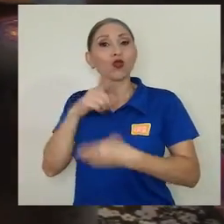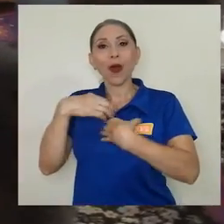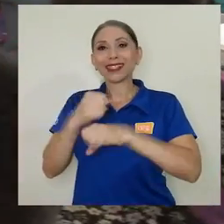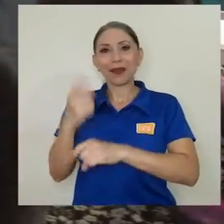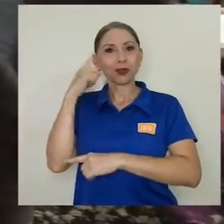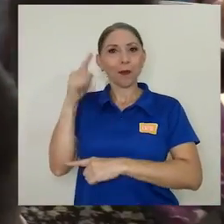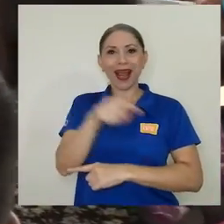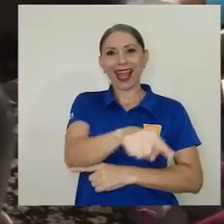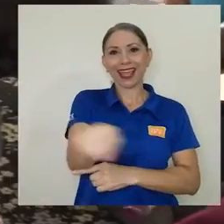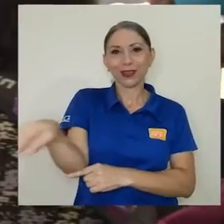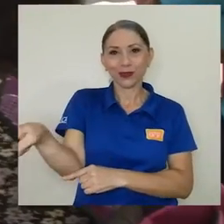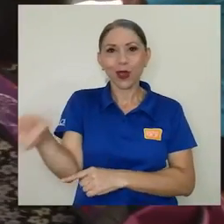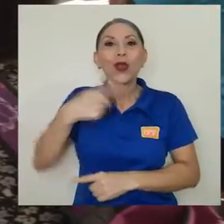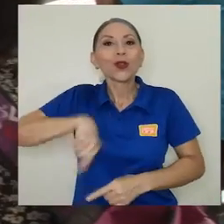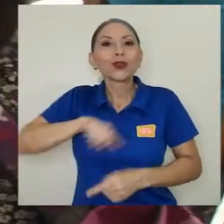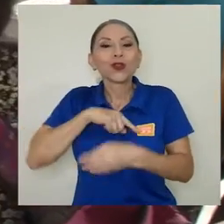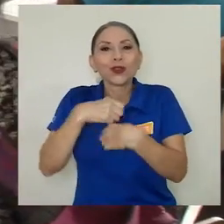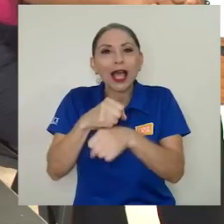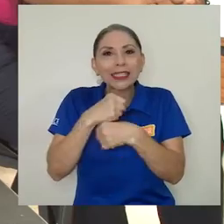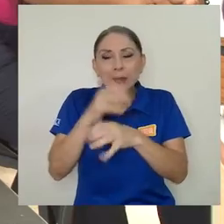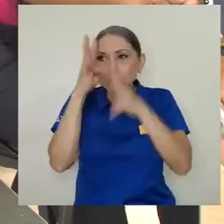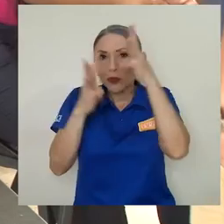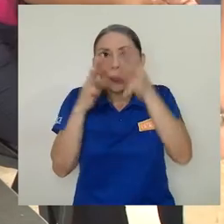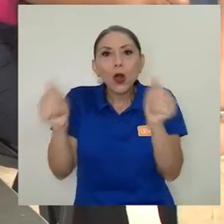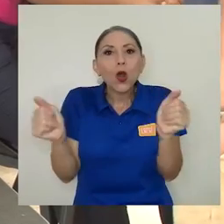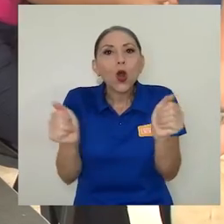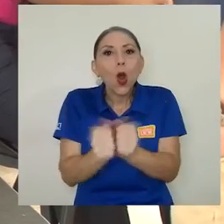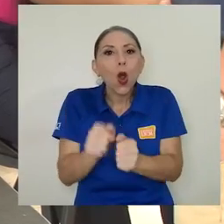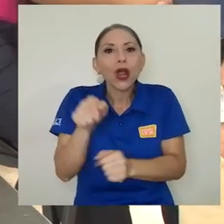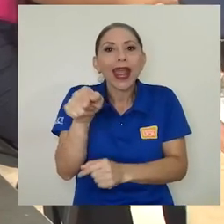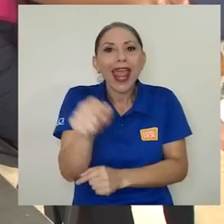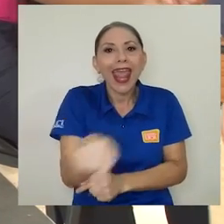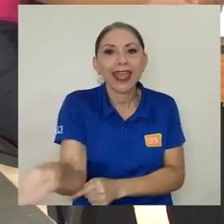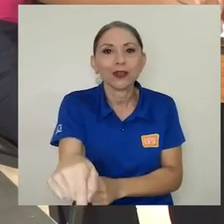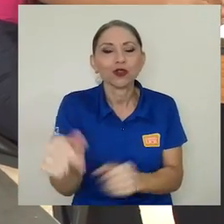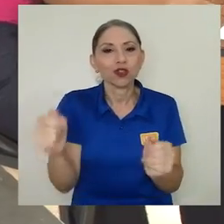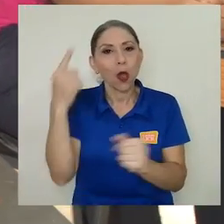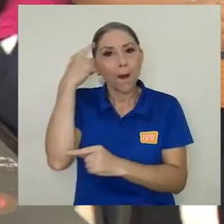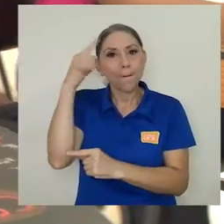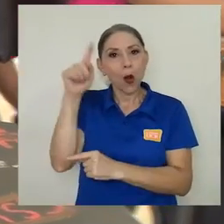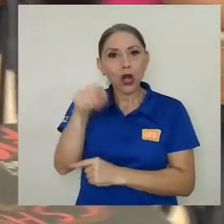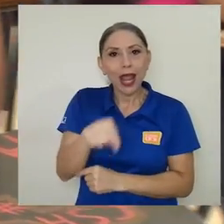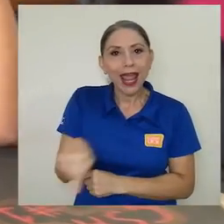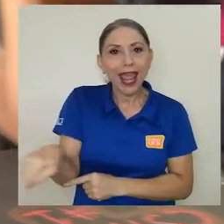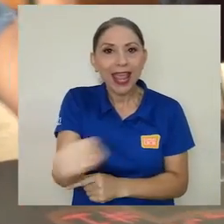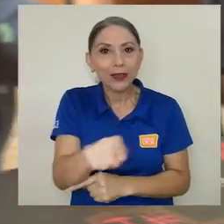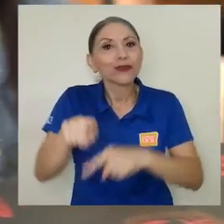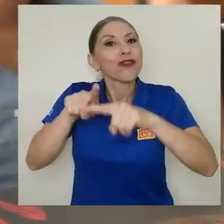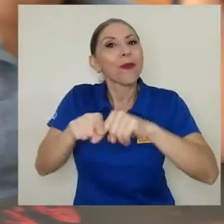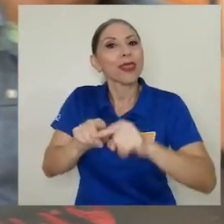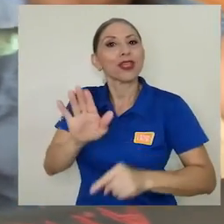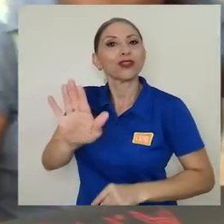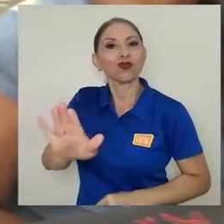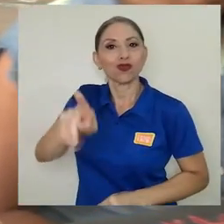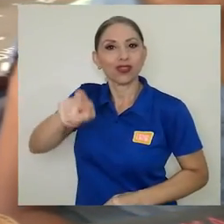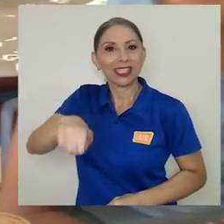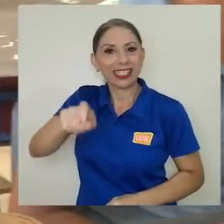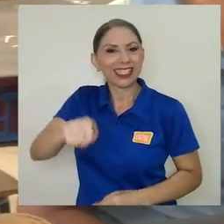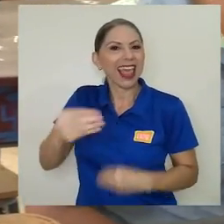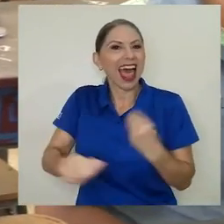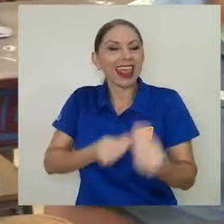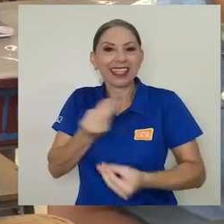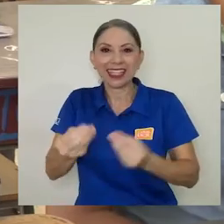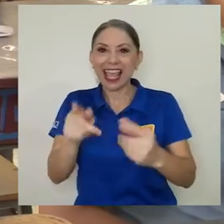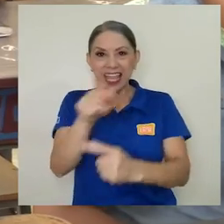ellos, sino que creamos con ellos y por ellos, según sus circunstancias, sus necesidades y la especificidad de cada